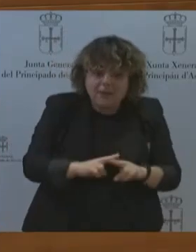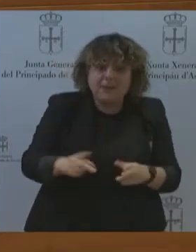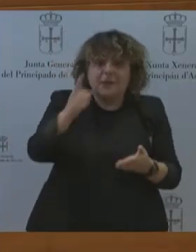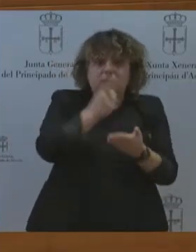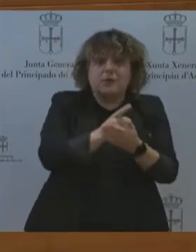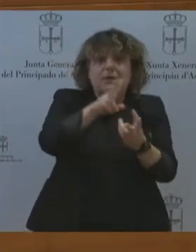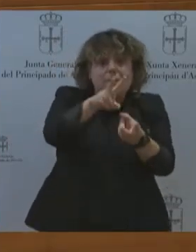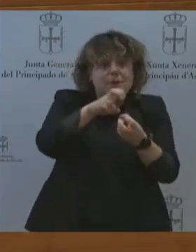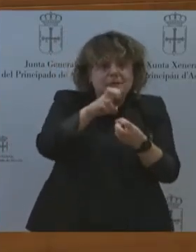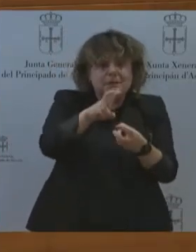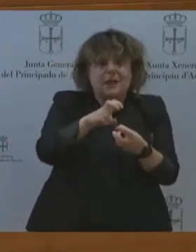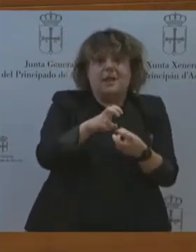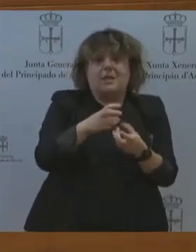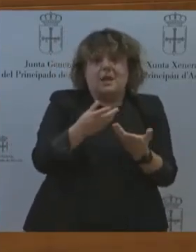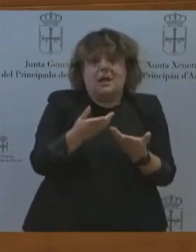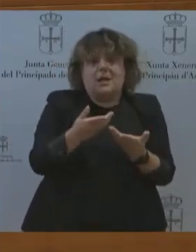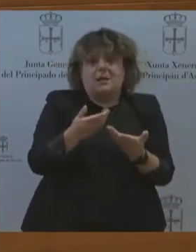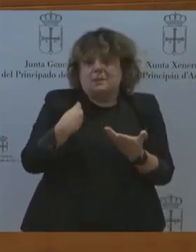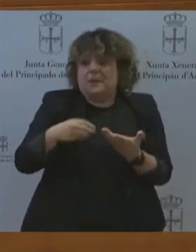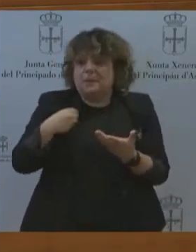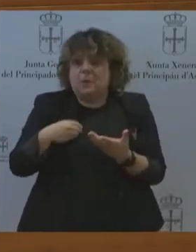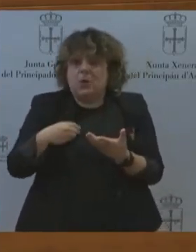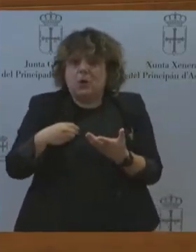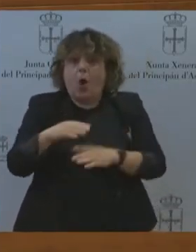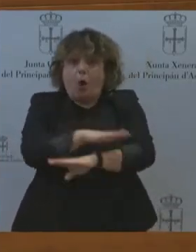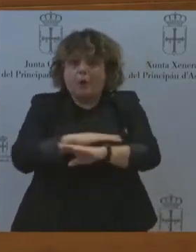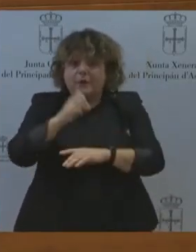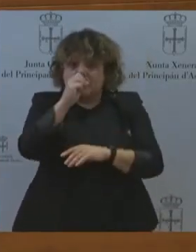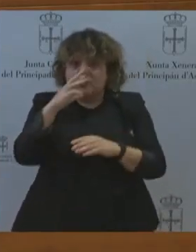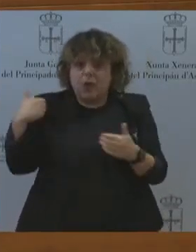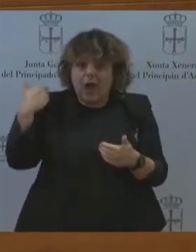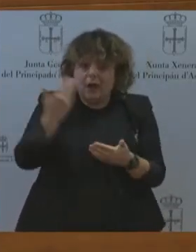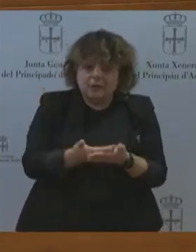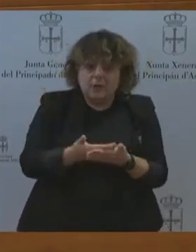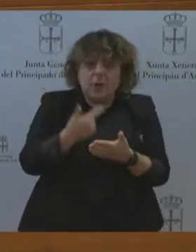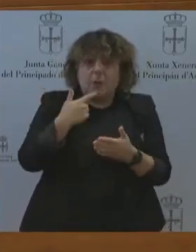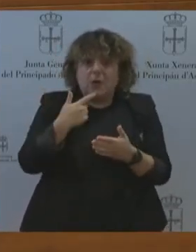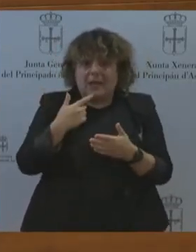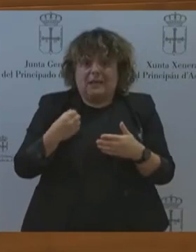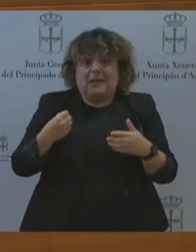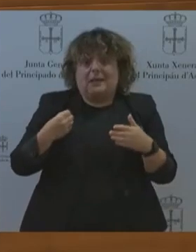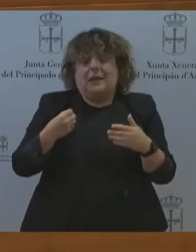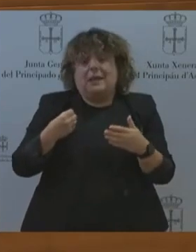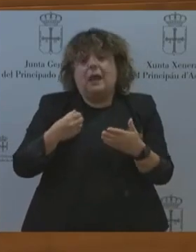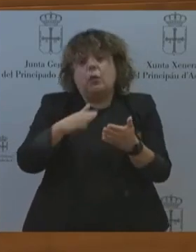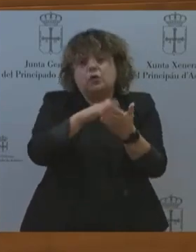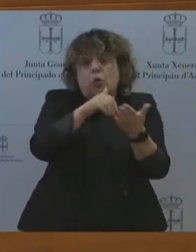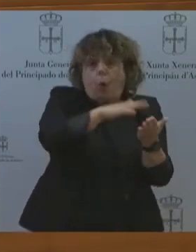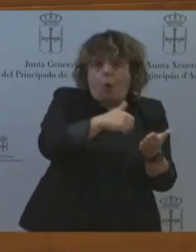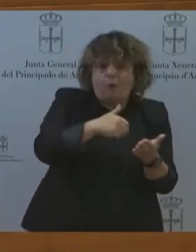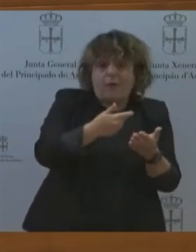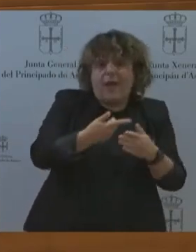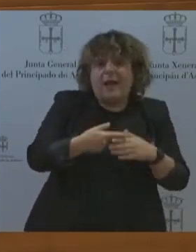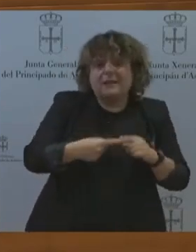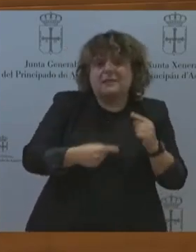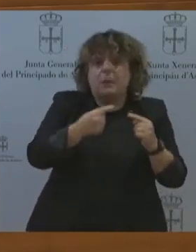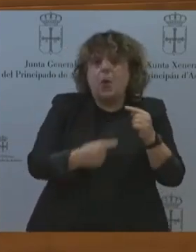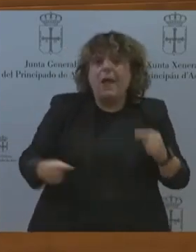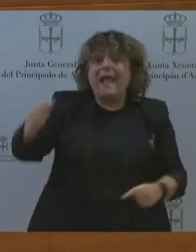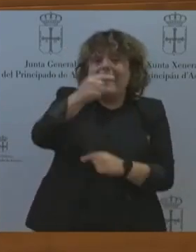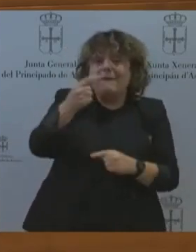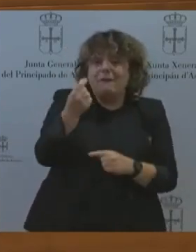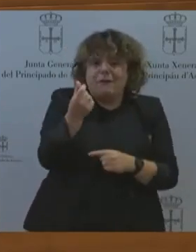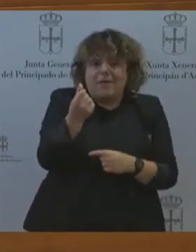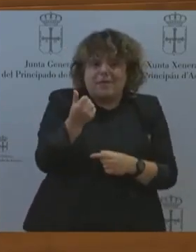Lo puede hacer porque está teniendo ingresos extras gracias a la inflación. Rebaje el IRPF a los que menos ganan. Suprima